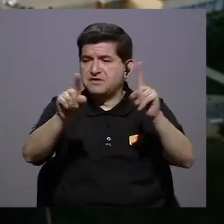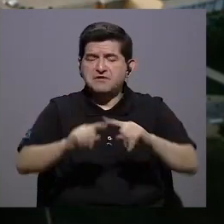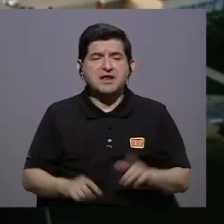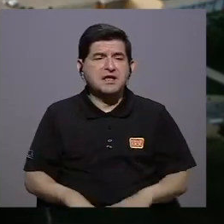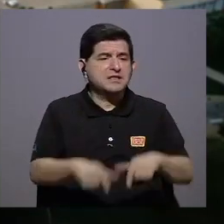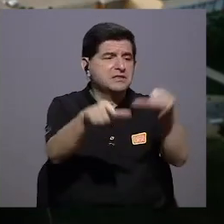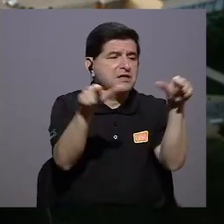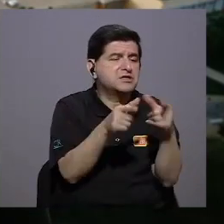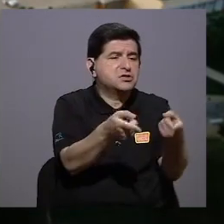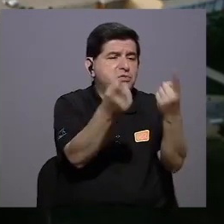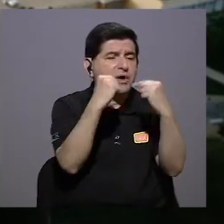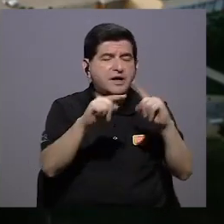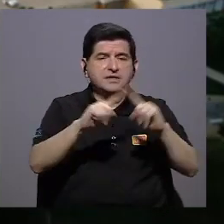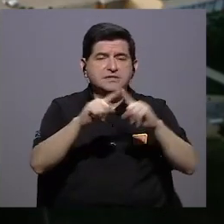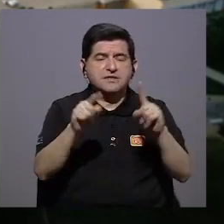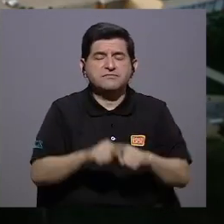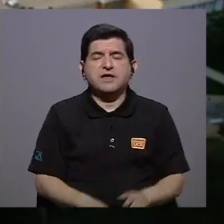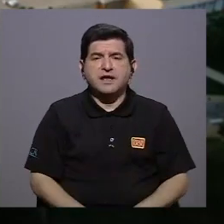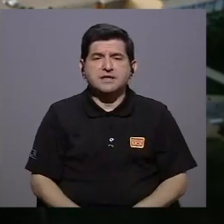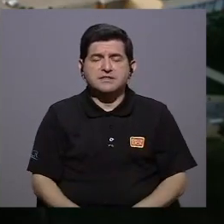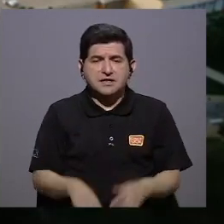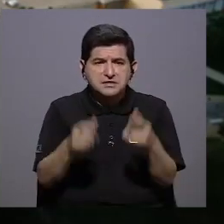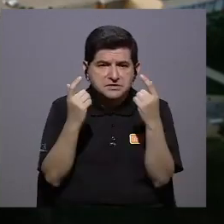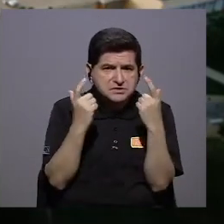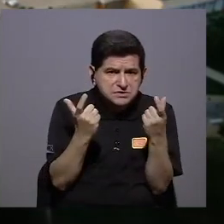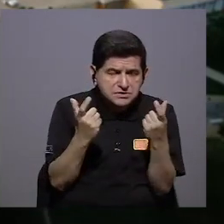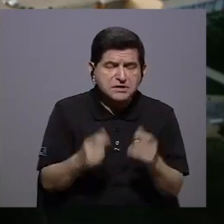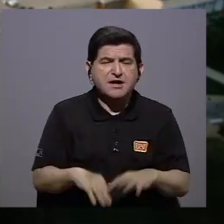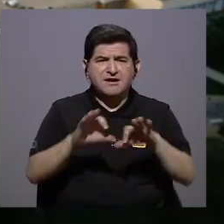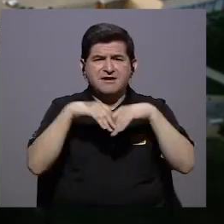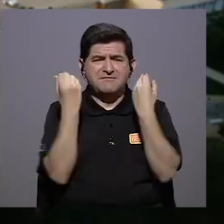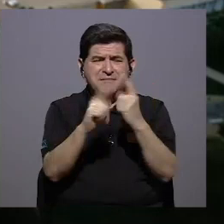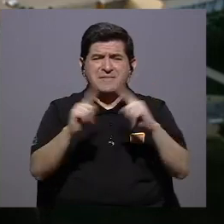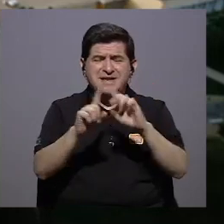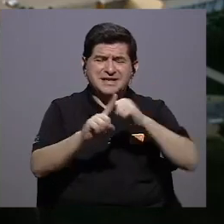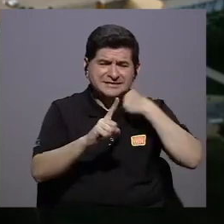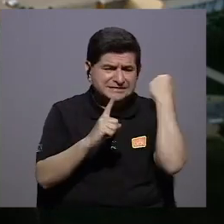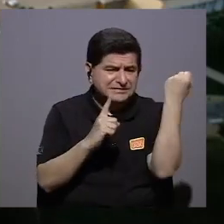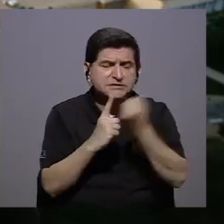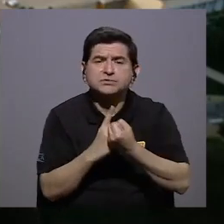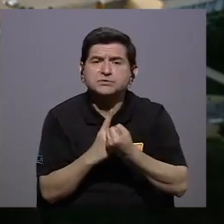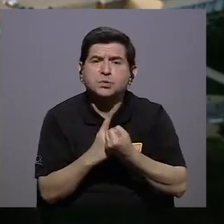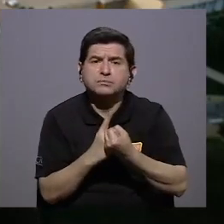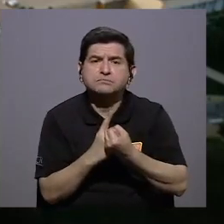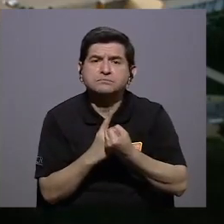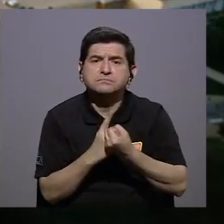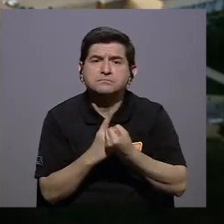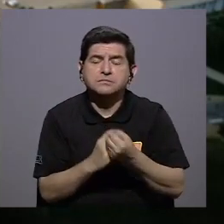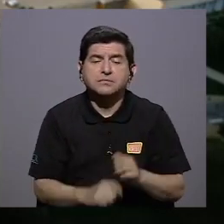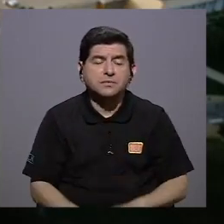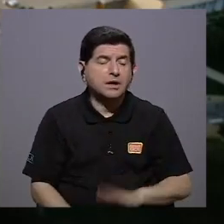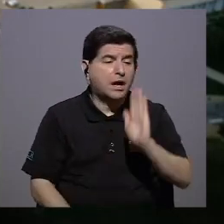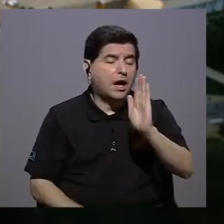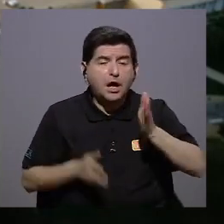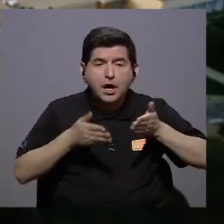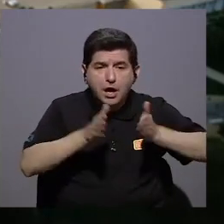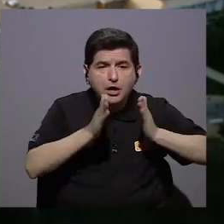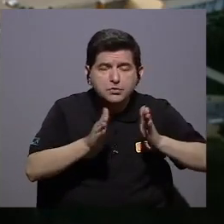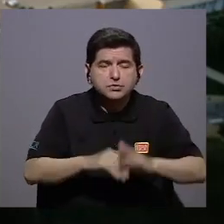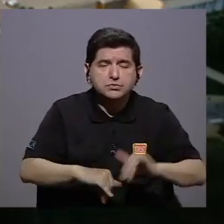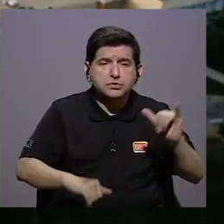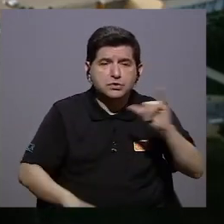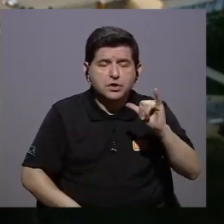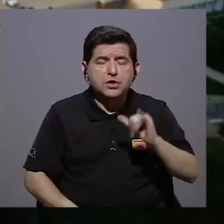distinto recursos distintos con familias con condiciones distintas llevan a sus hijos